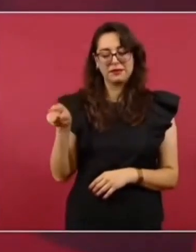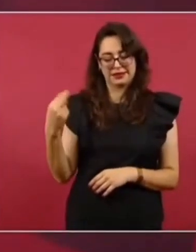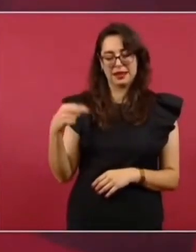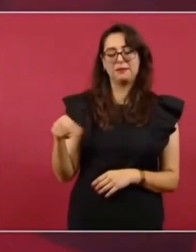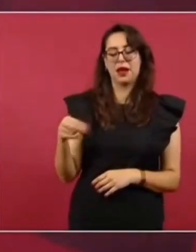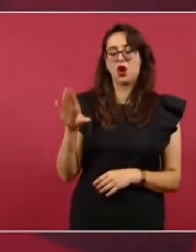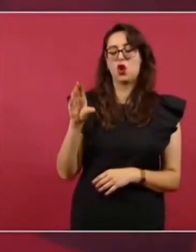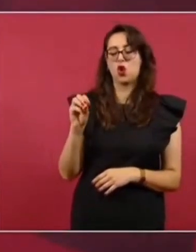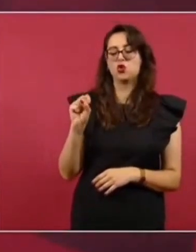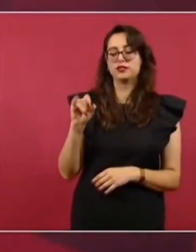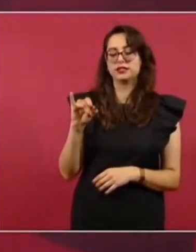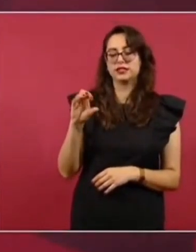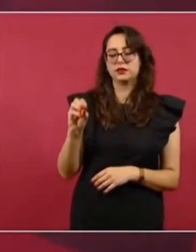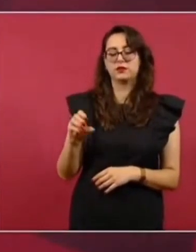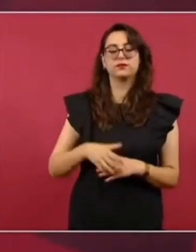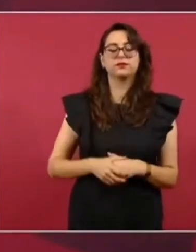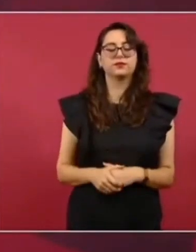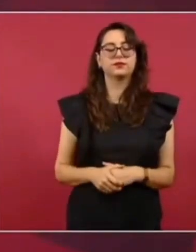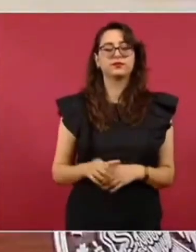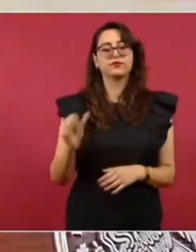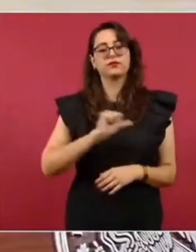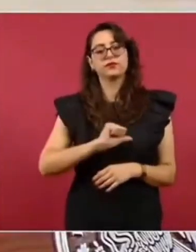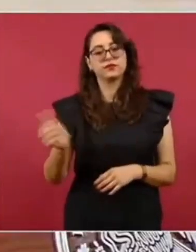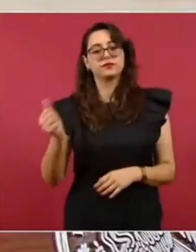Otro abogado